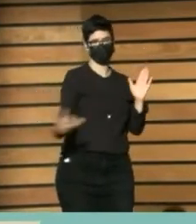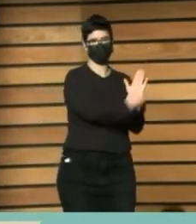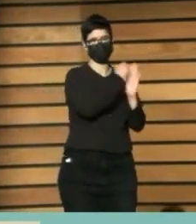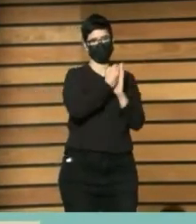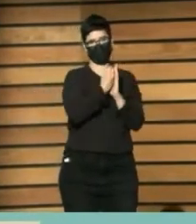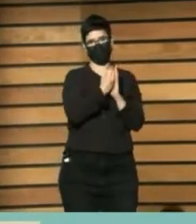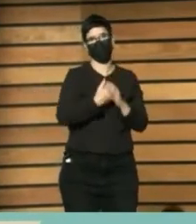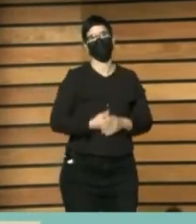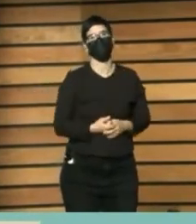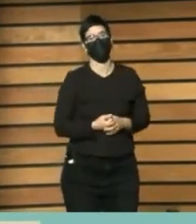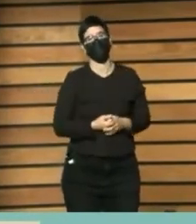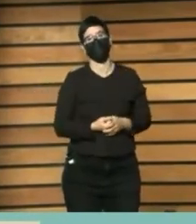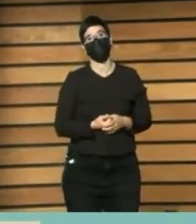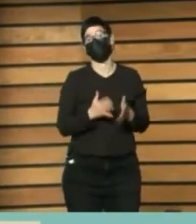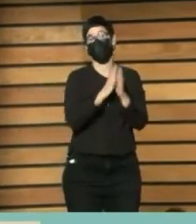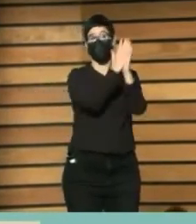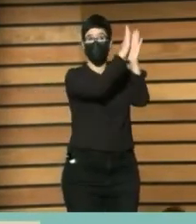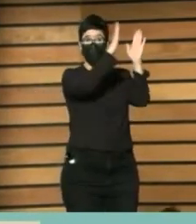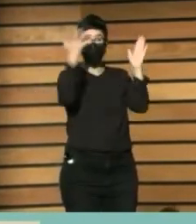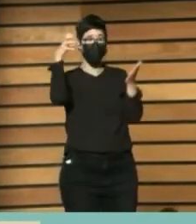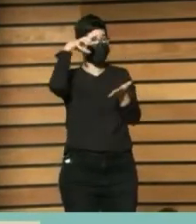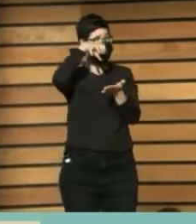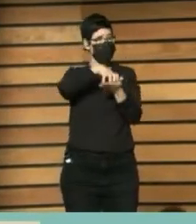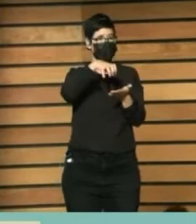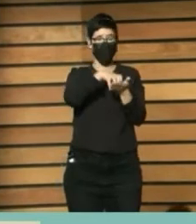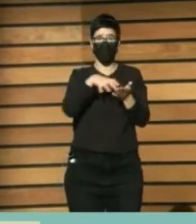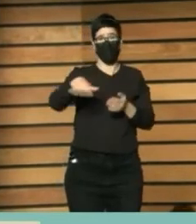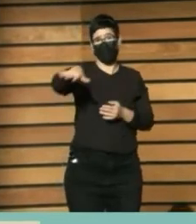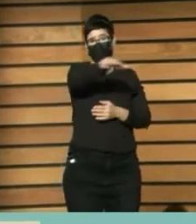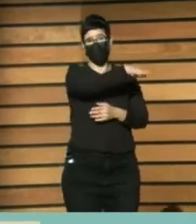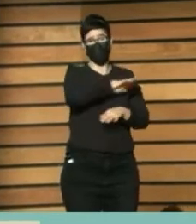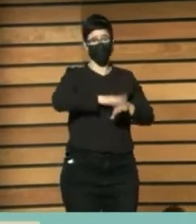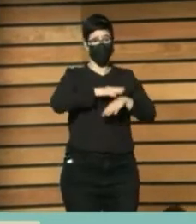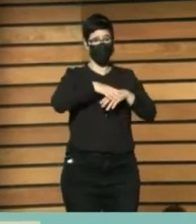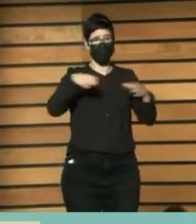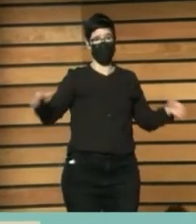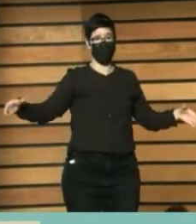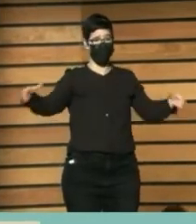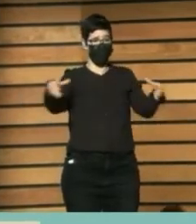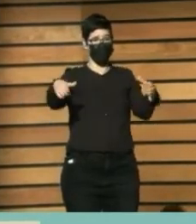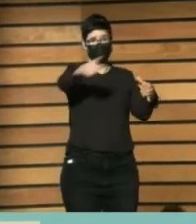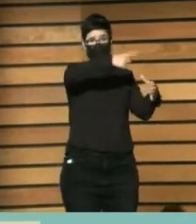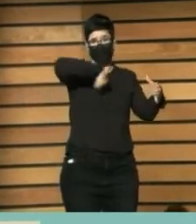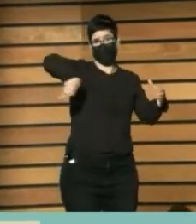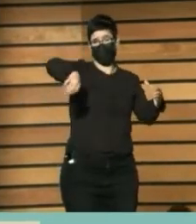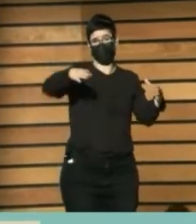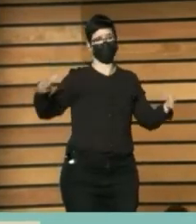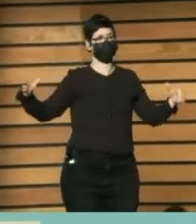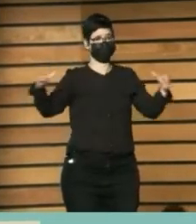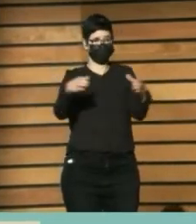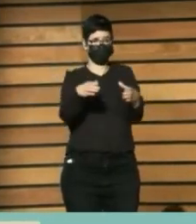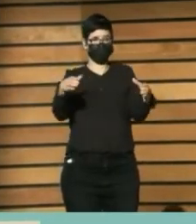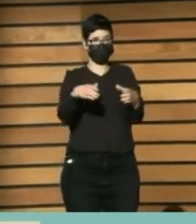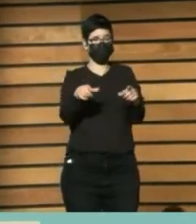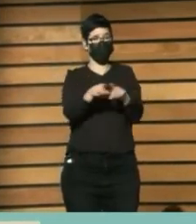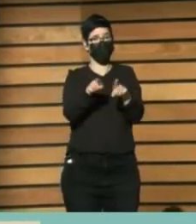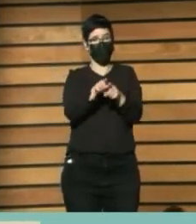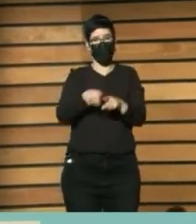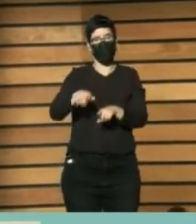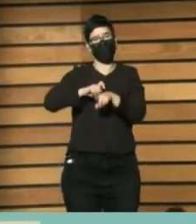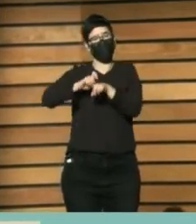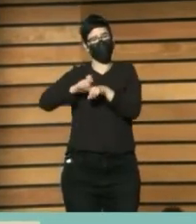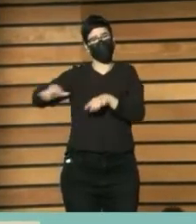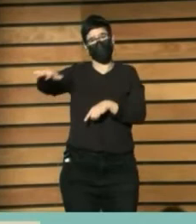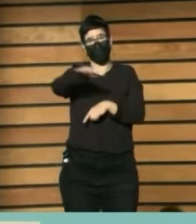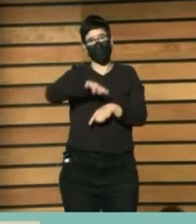Las bibliotecas Son espacios De la comunidad Con características De espacio O lugar tercero Y